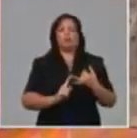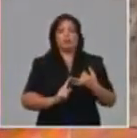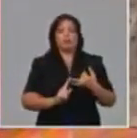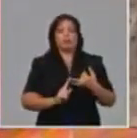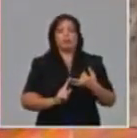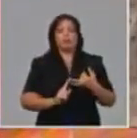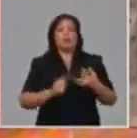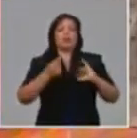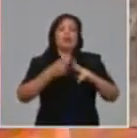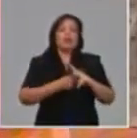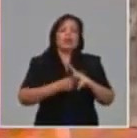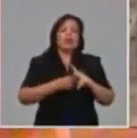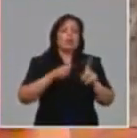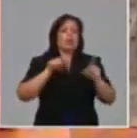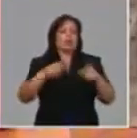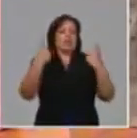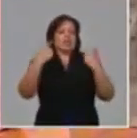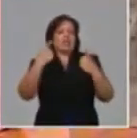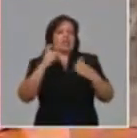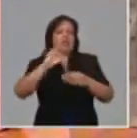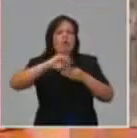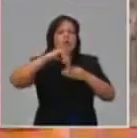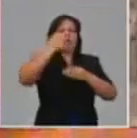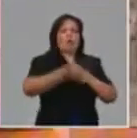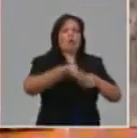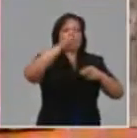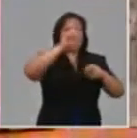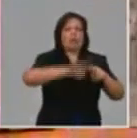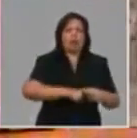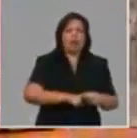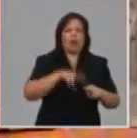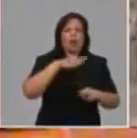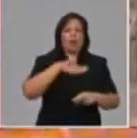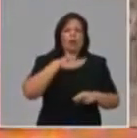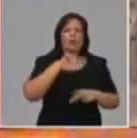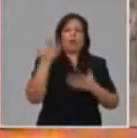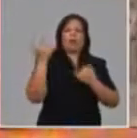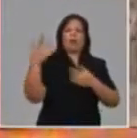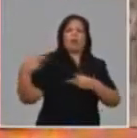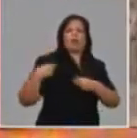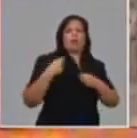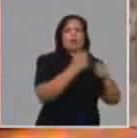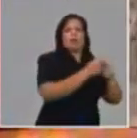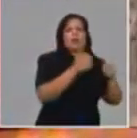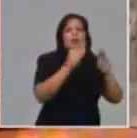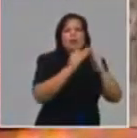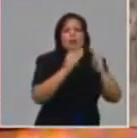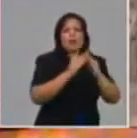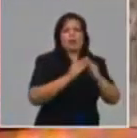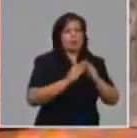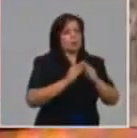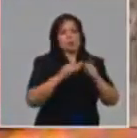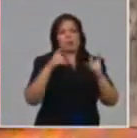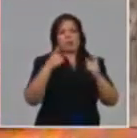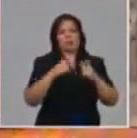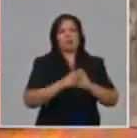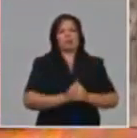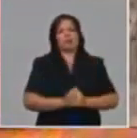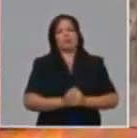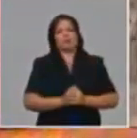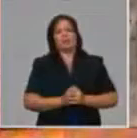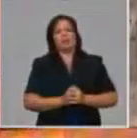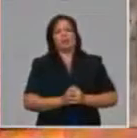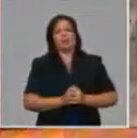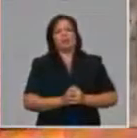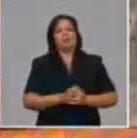esperando que tengamos entonces que llamar al distanciamiento usted va más seguro y usted puede recibir ese servicio. Una